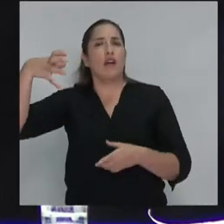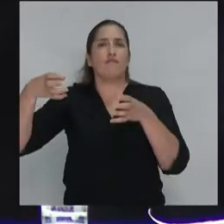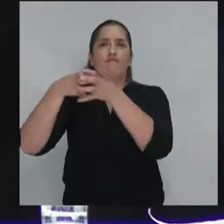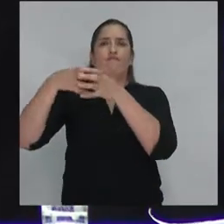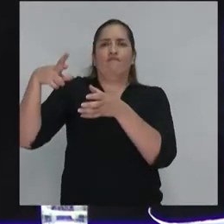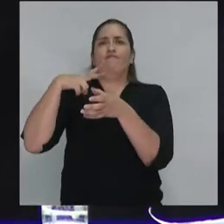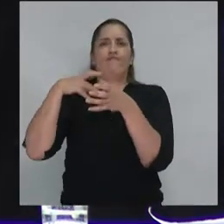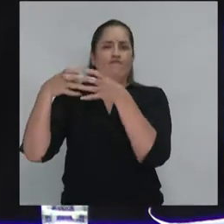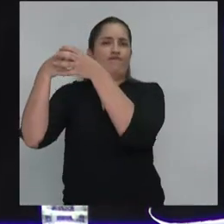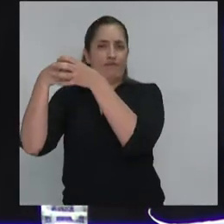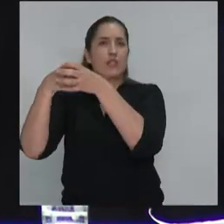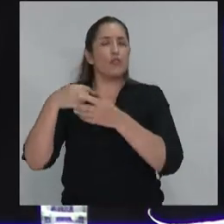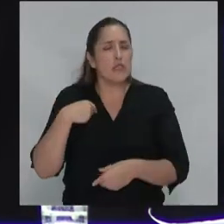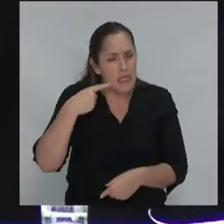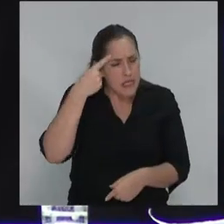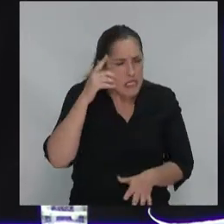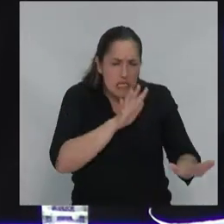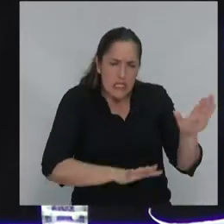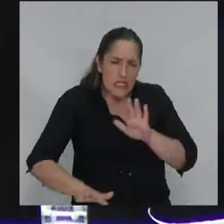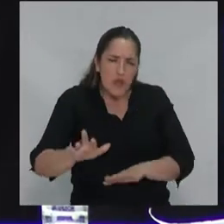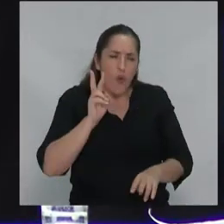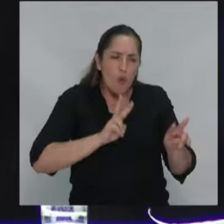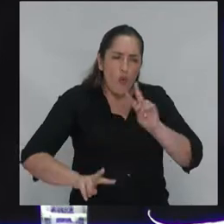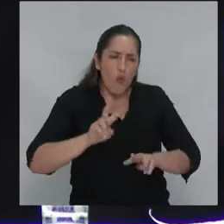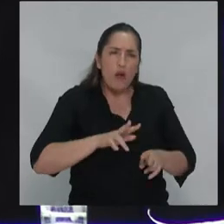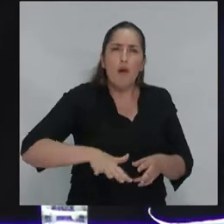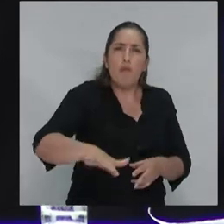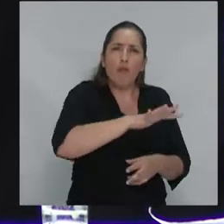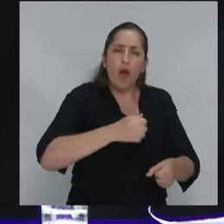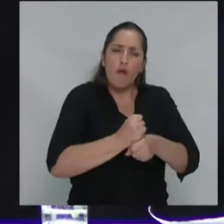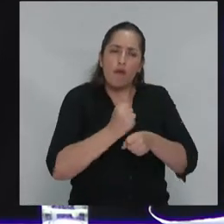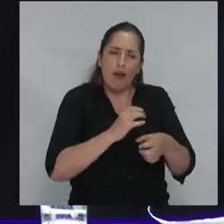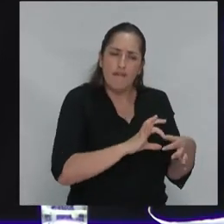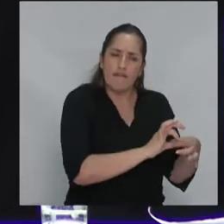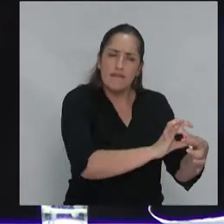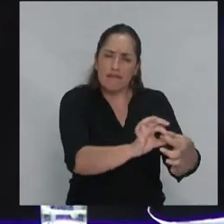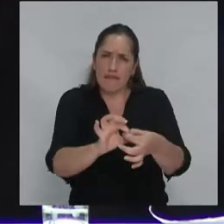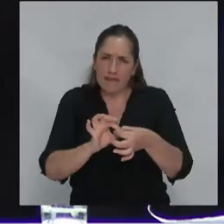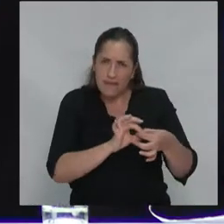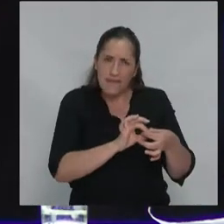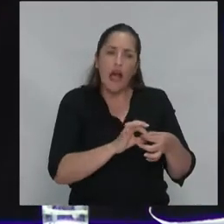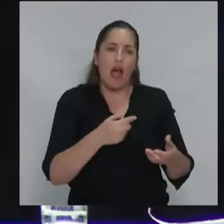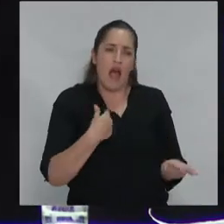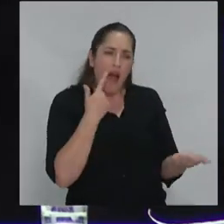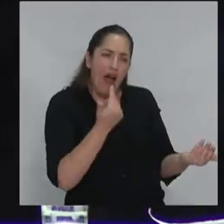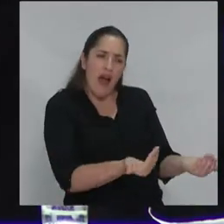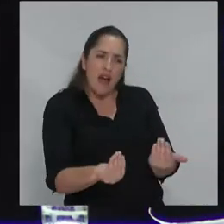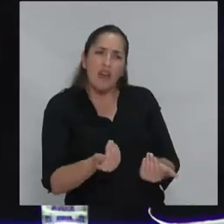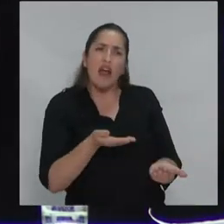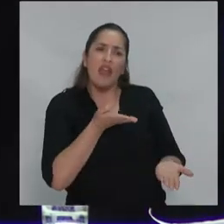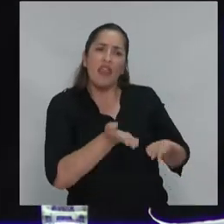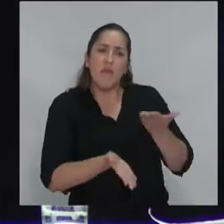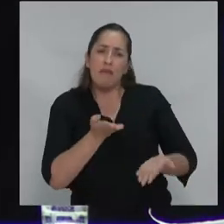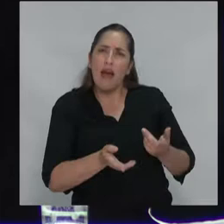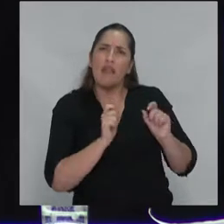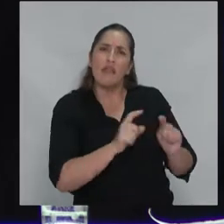construir un pueblo distinto, un pueblo que vaya a articular justamente las demandas claramente de las